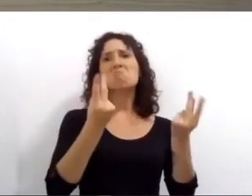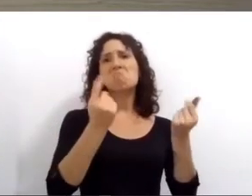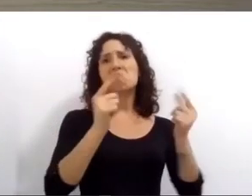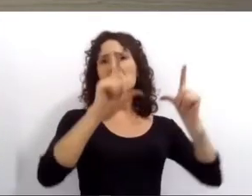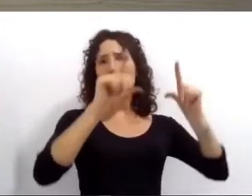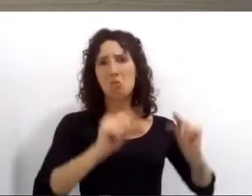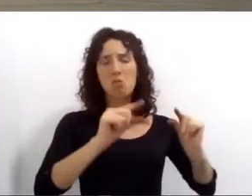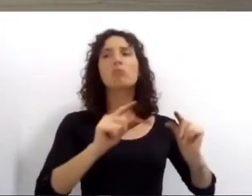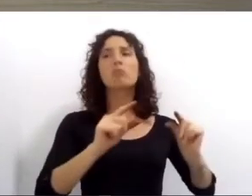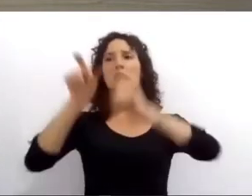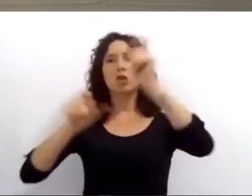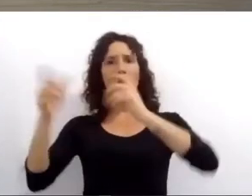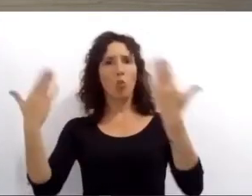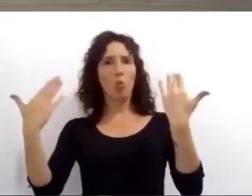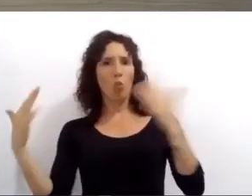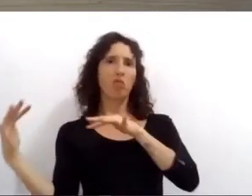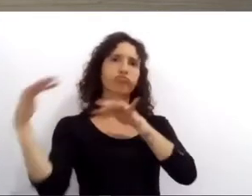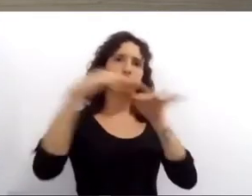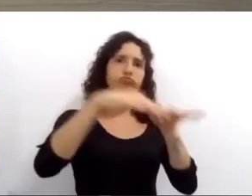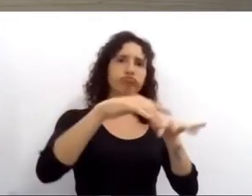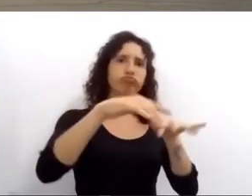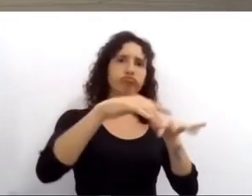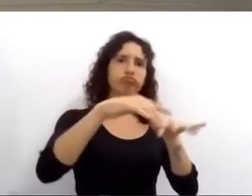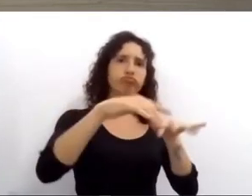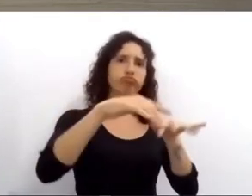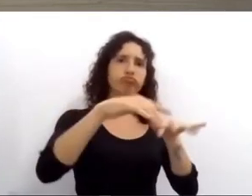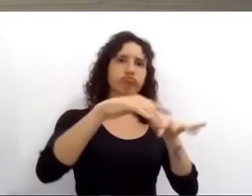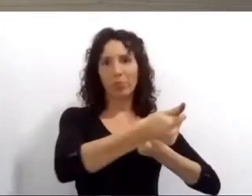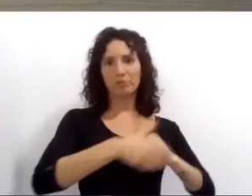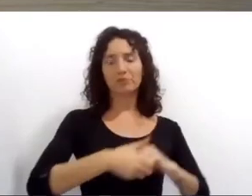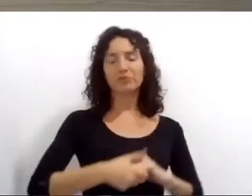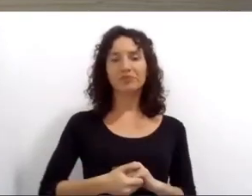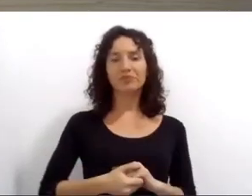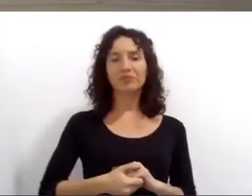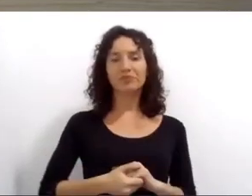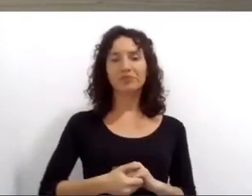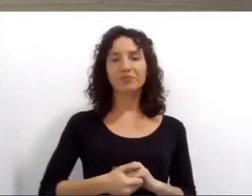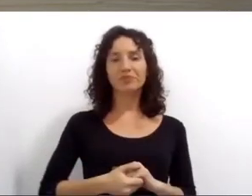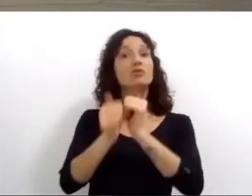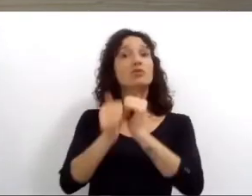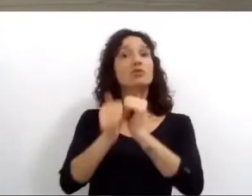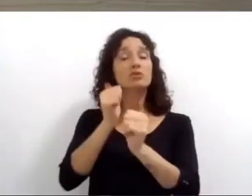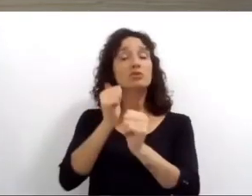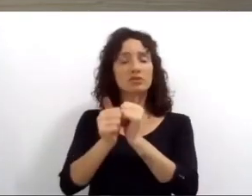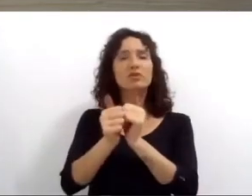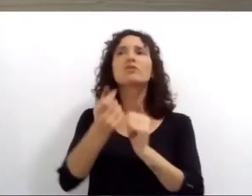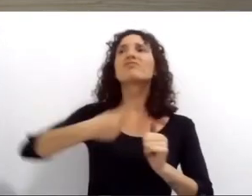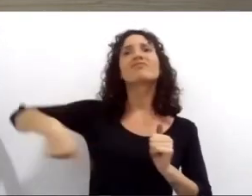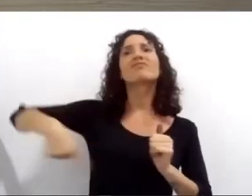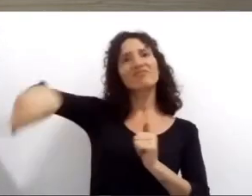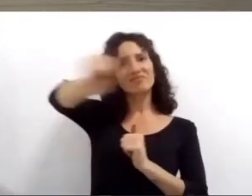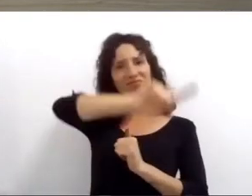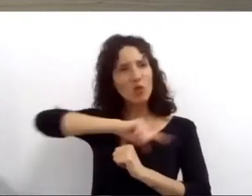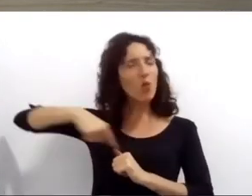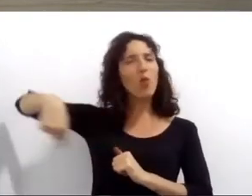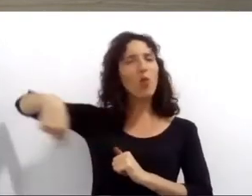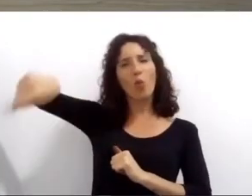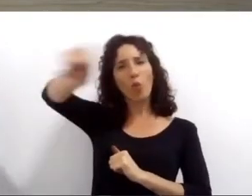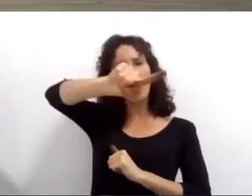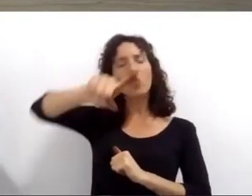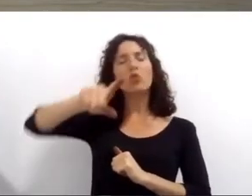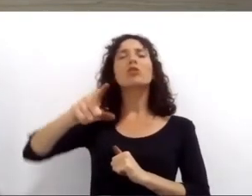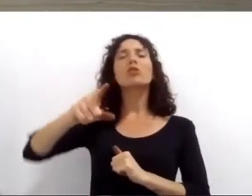a todos los vecinos y vecinas de la ciudad queremos una ciudad que creemos entre todos donde tengamos un lugar para